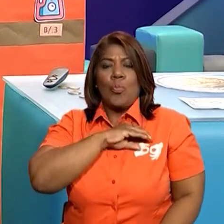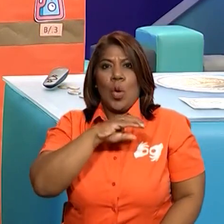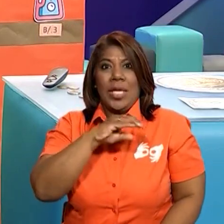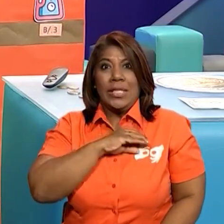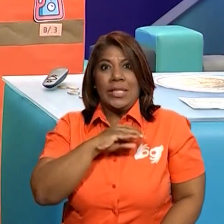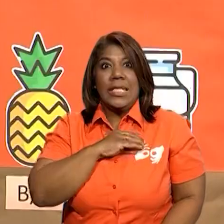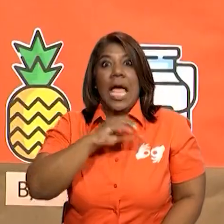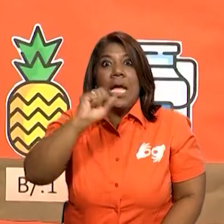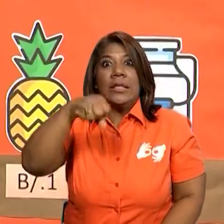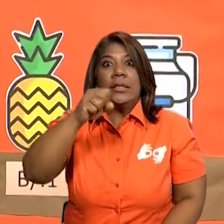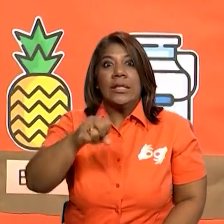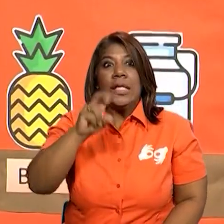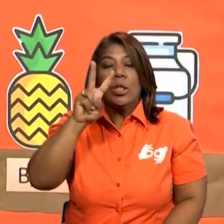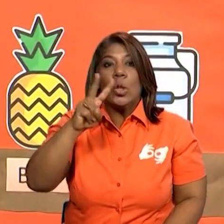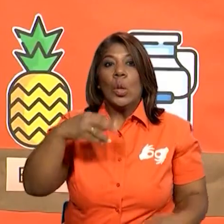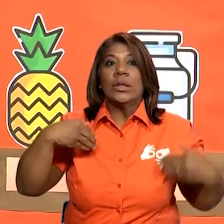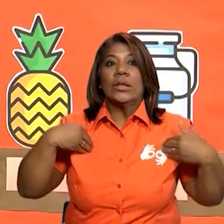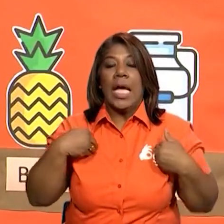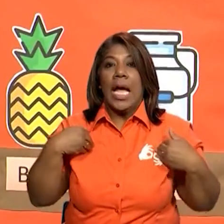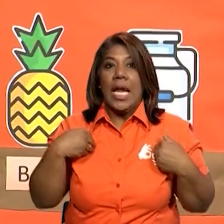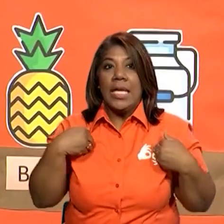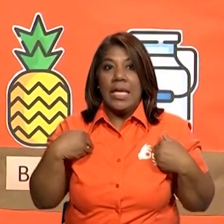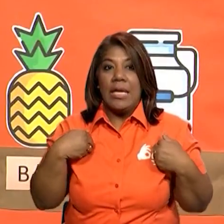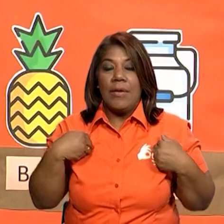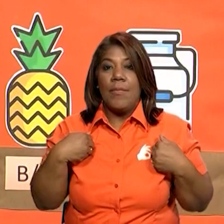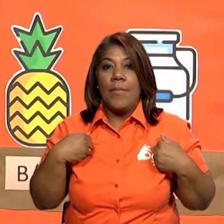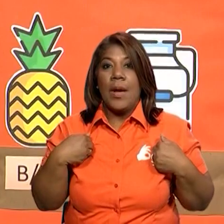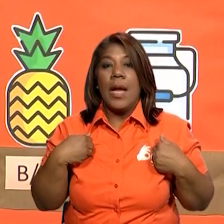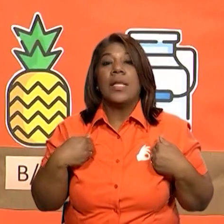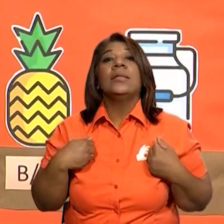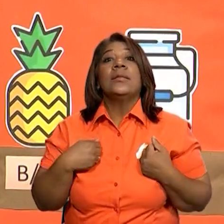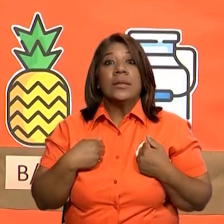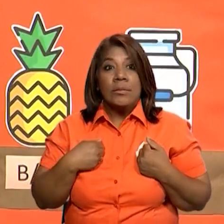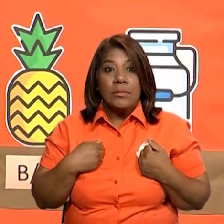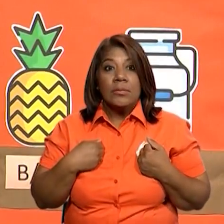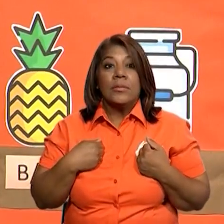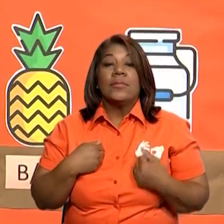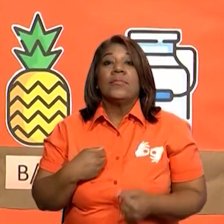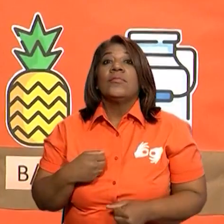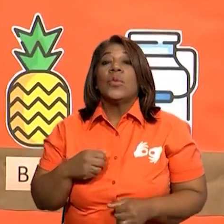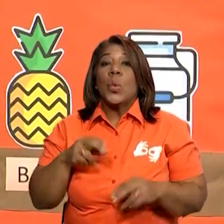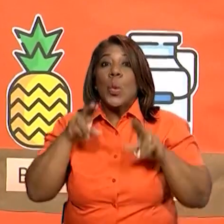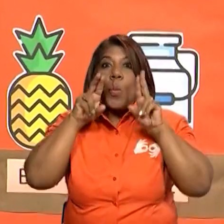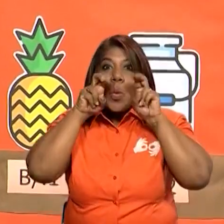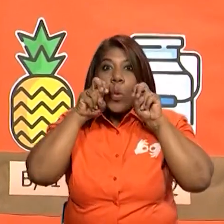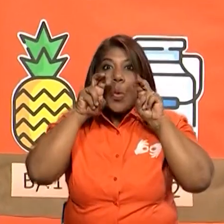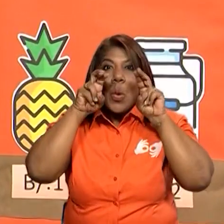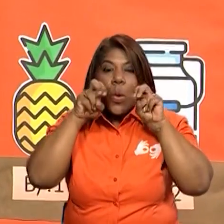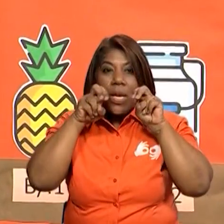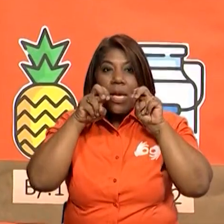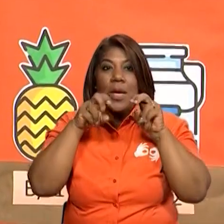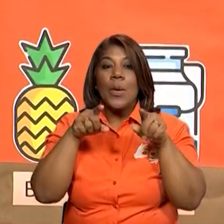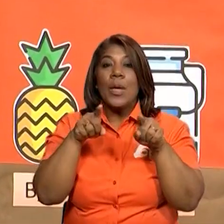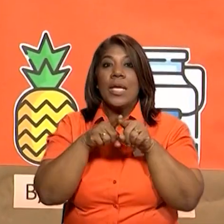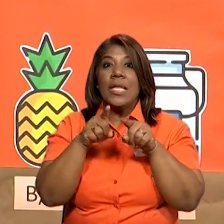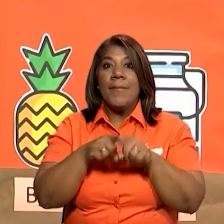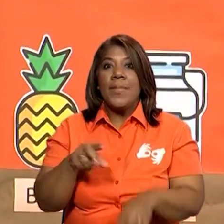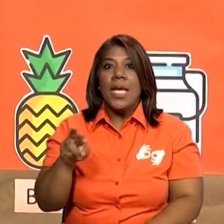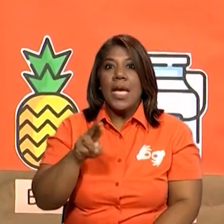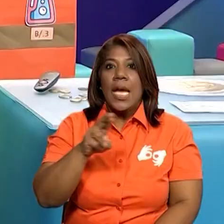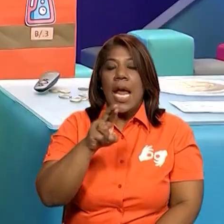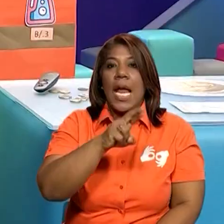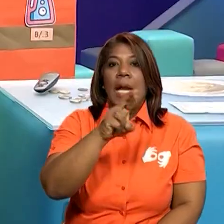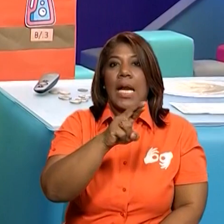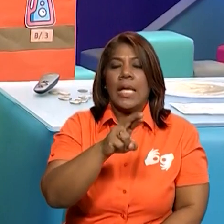es el primero, era algo más listo y sagaz que la liebre. Así que sus